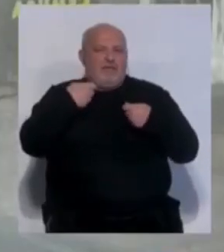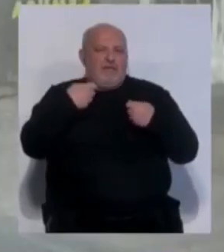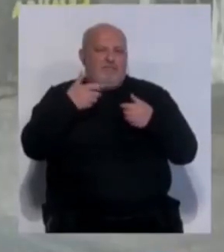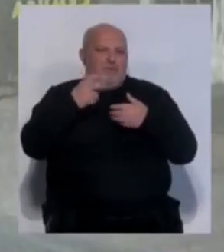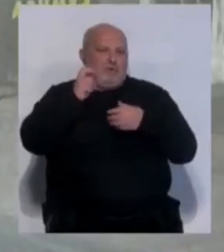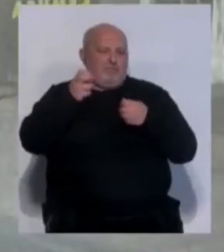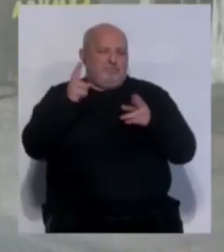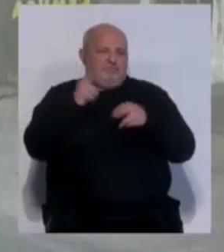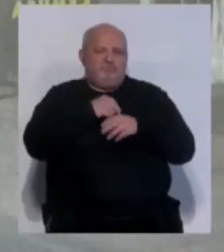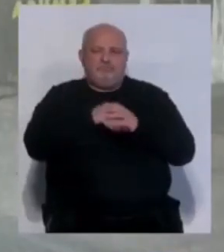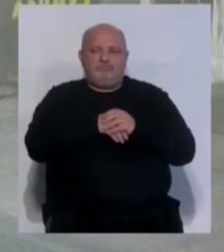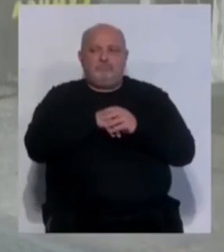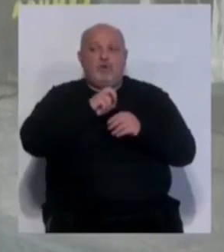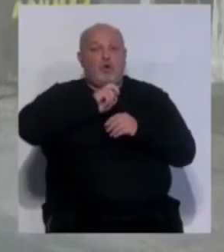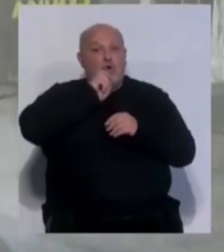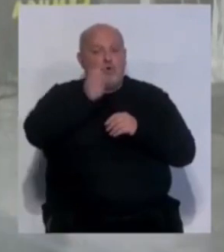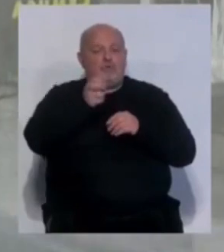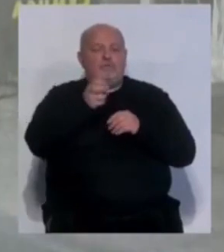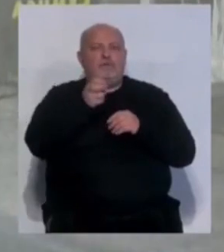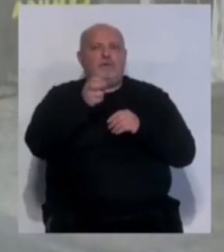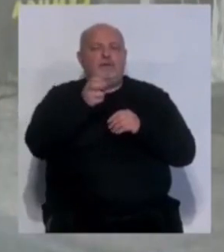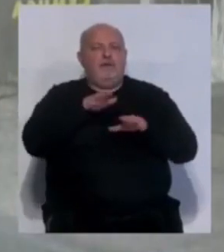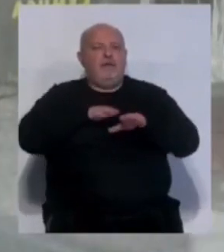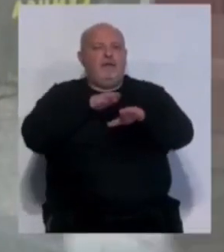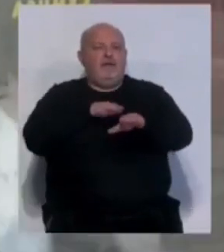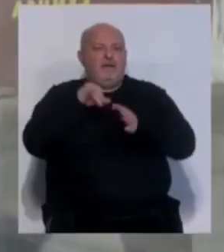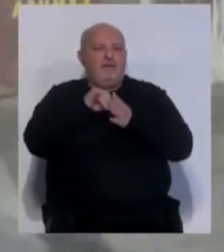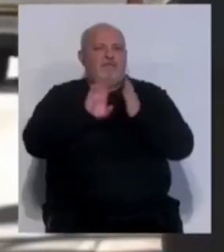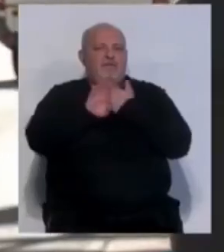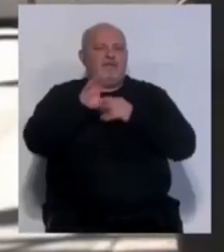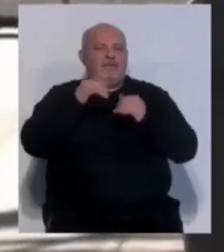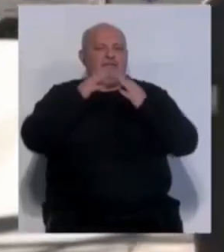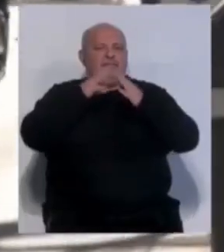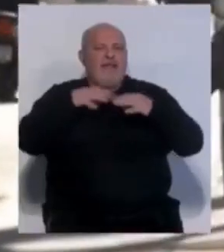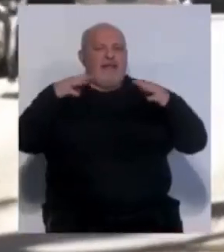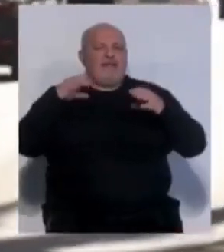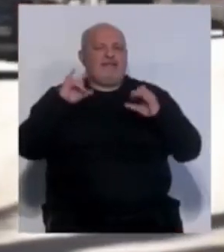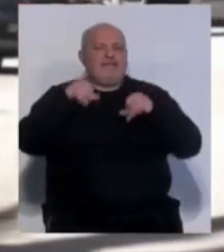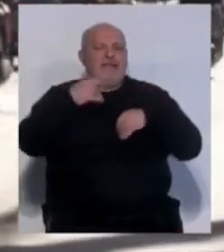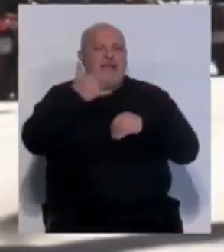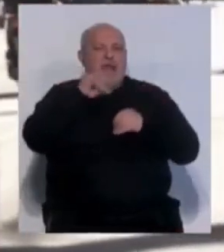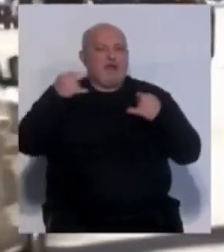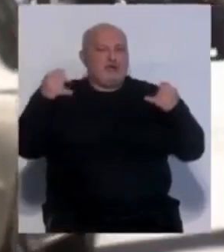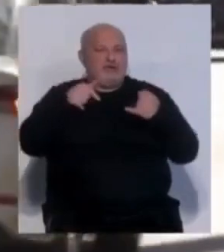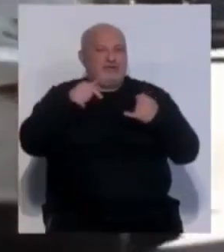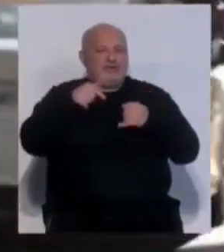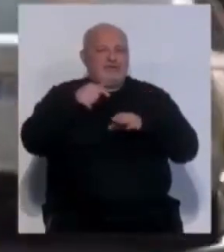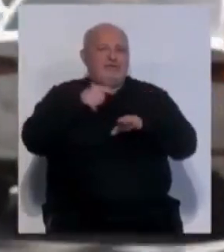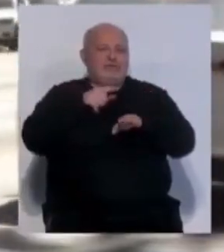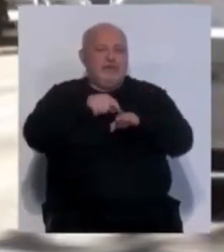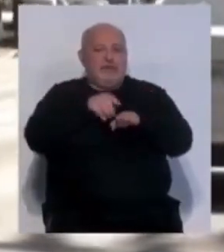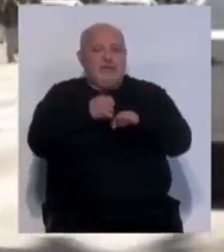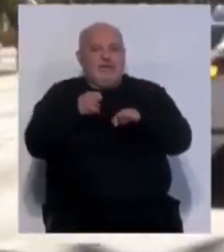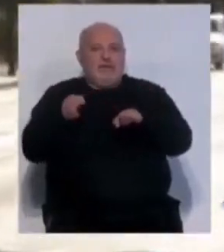otro negocio. También se ha hecho en la parada que está en frente de Telegrafía Sin Hilos y se saca el cajón para permitir el